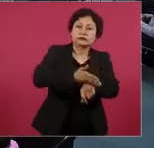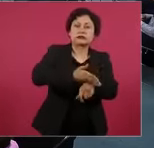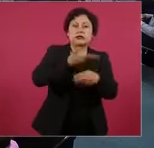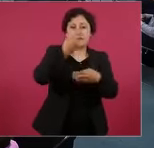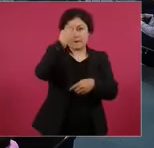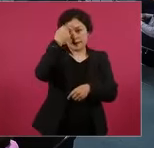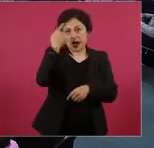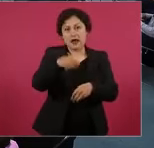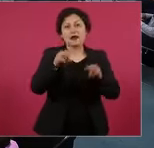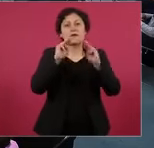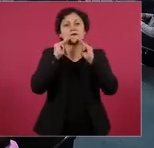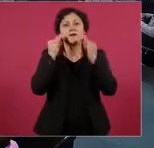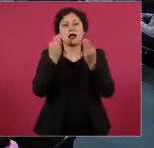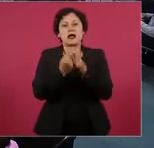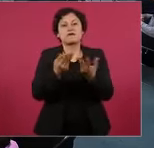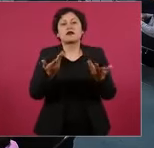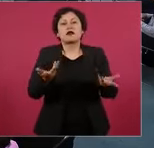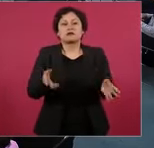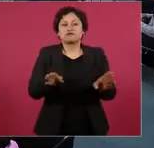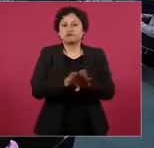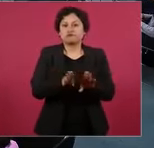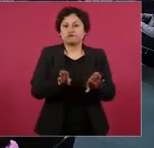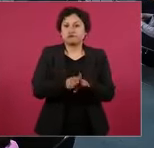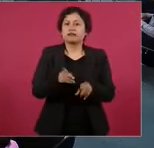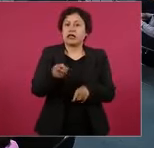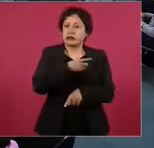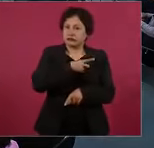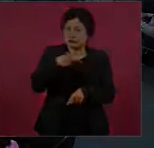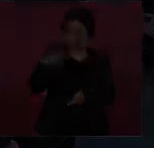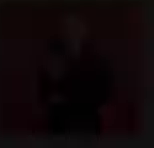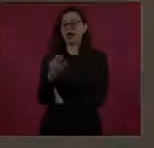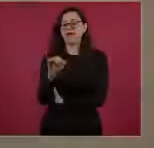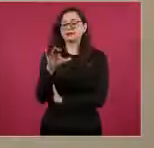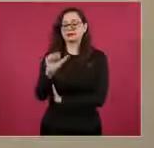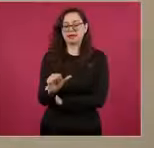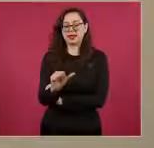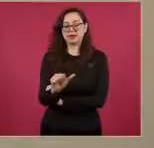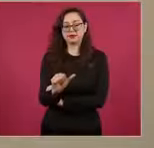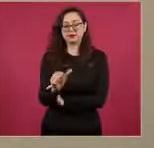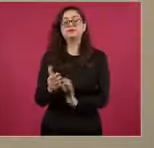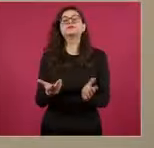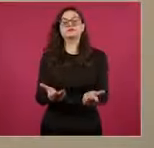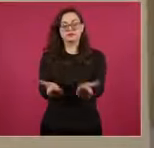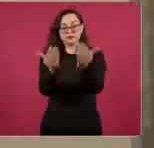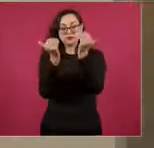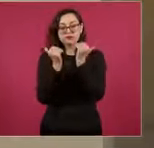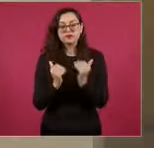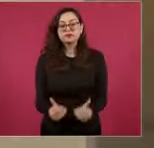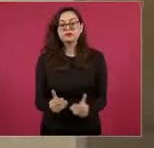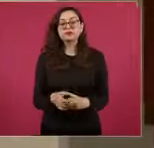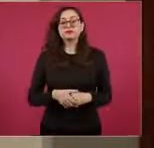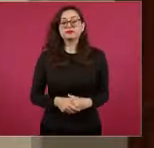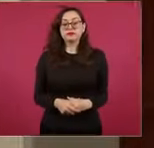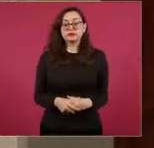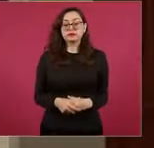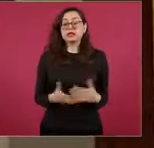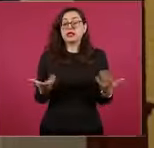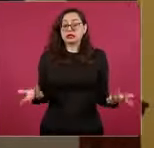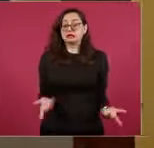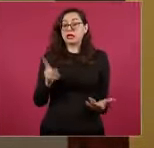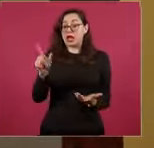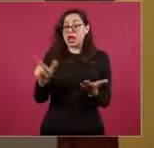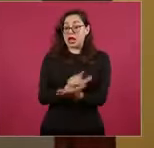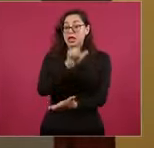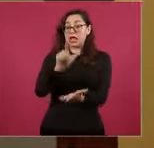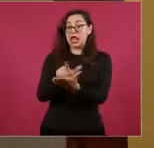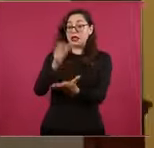también hay que buscar un mecanismo de protección. Ahora bien, para que esta reforma sea